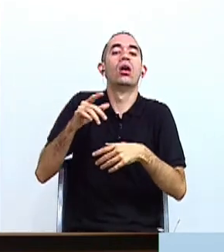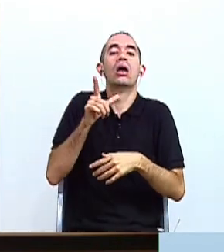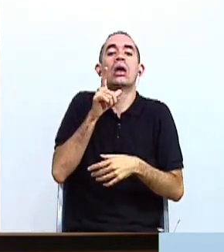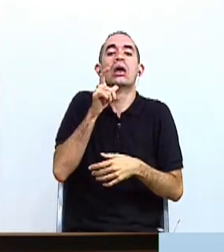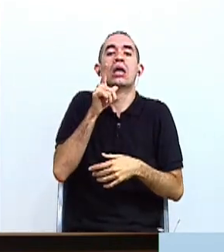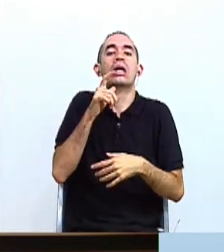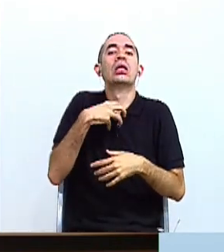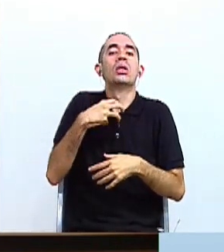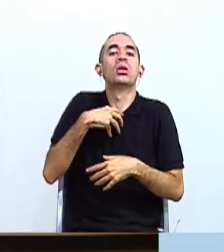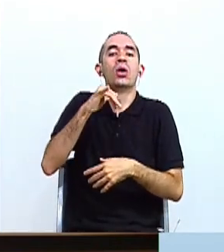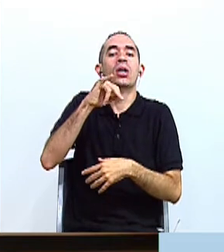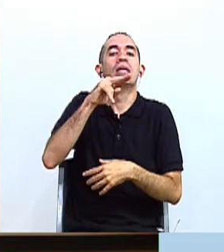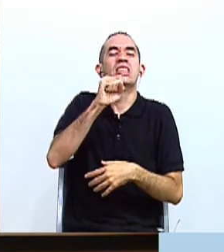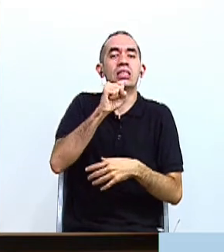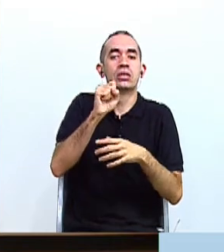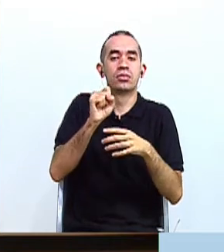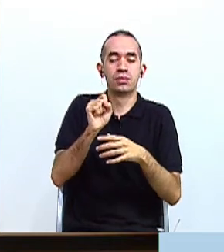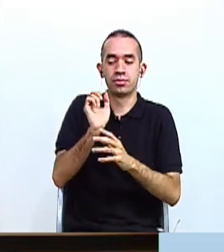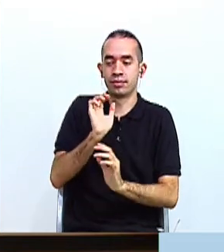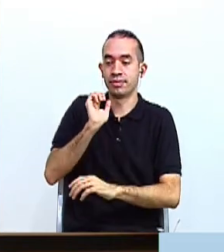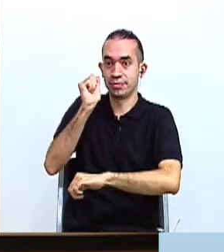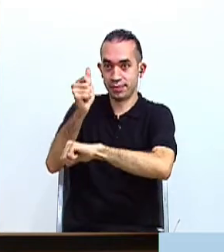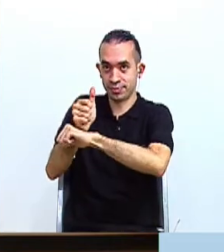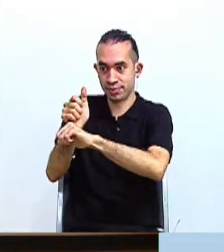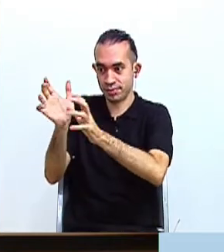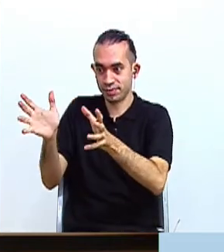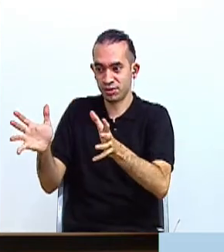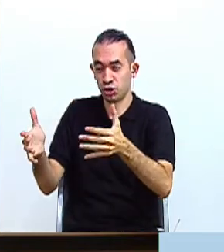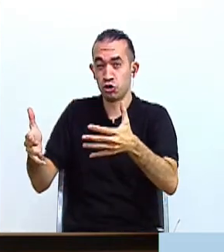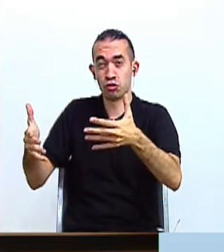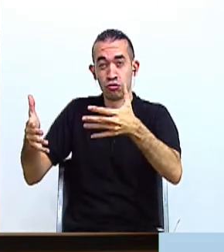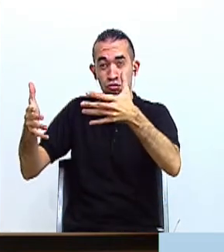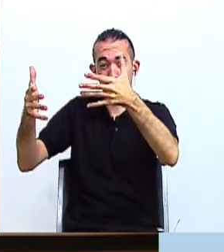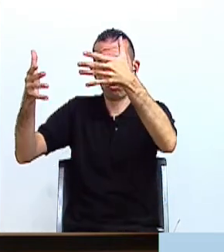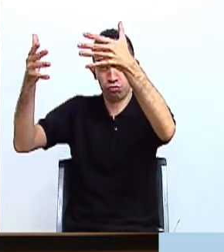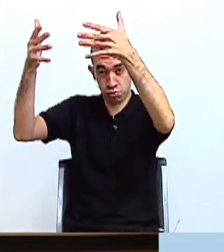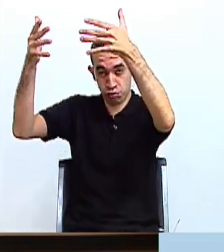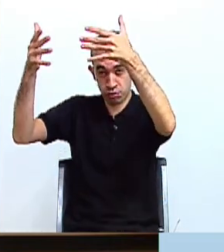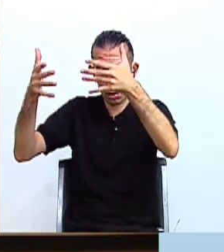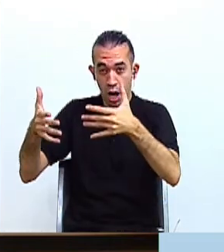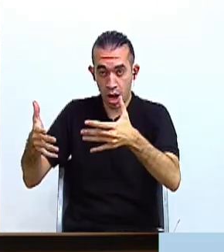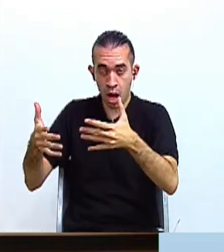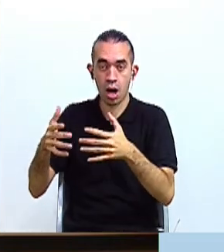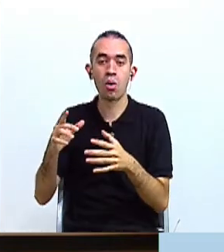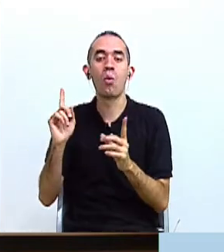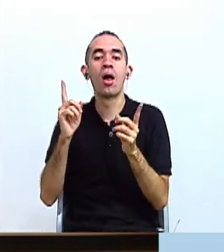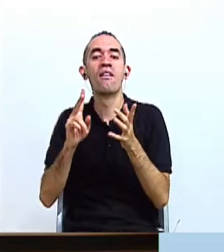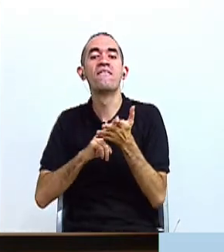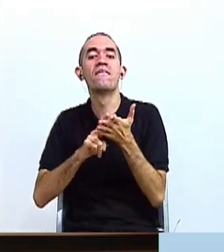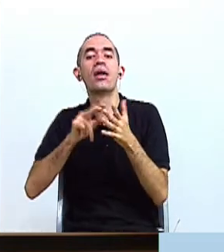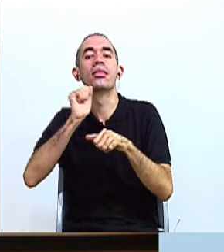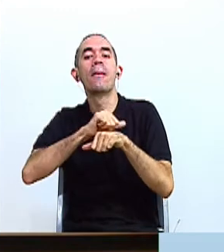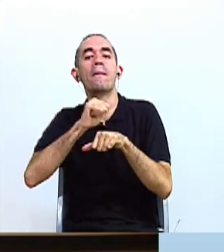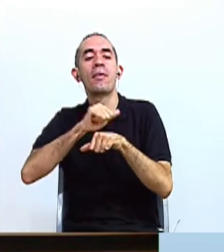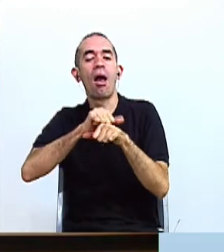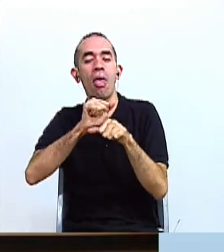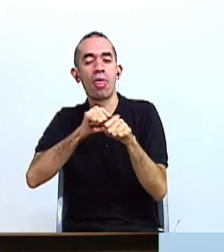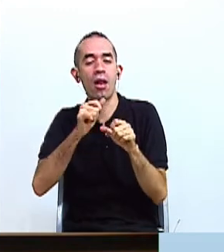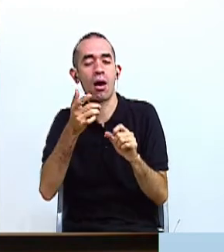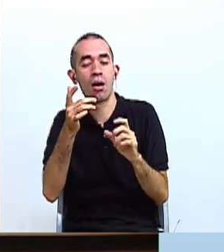Seguros, antiguamente ubicado precisamente ahí, en el edificio del INSS, pero ahora cuentan con un edificio moderno,